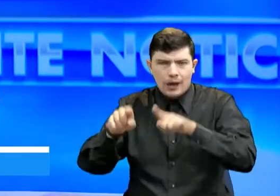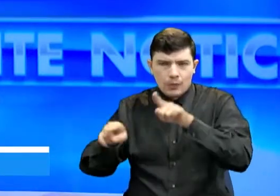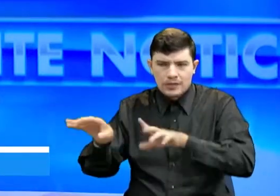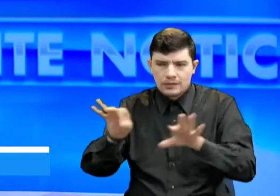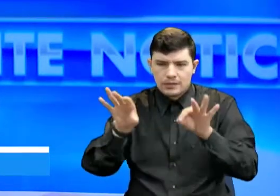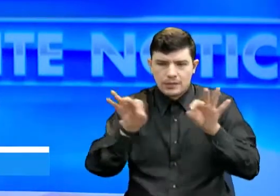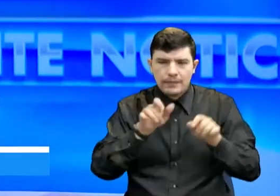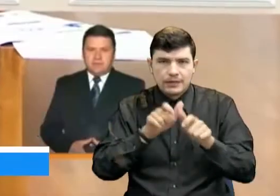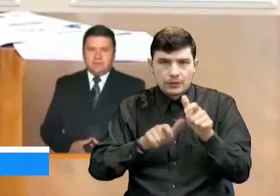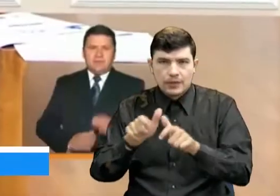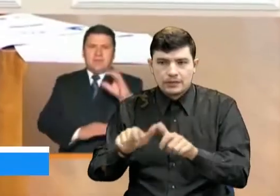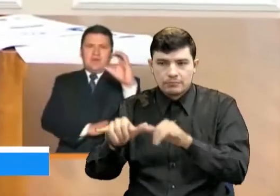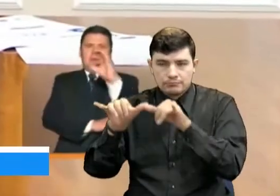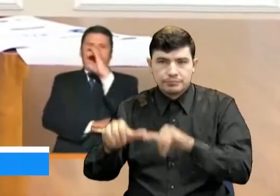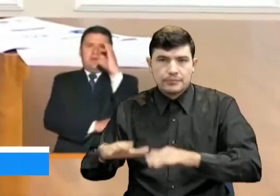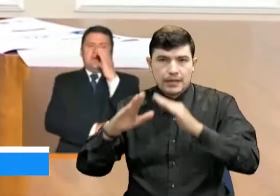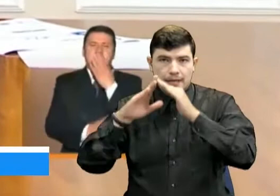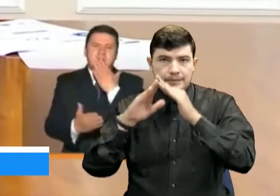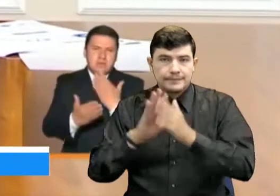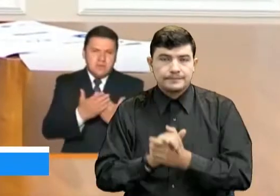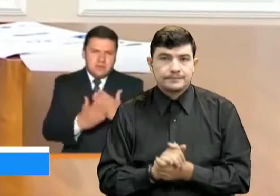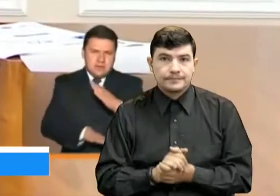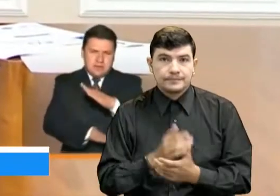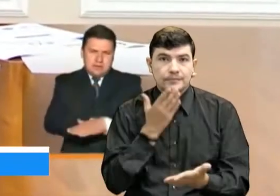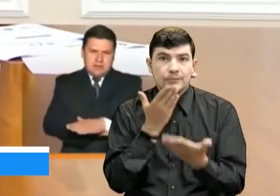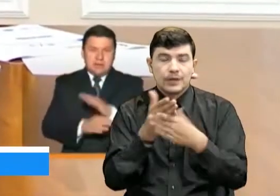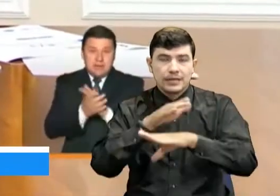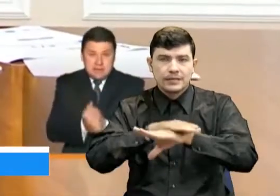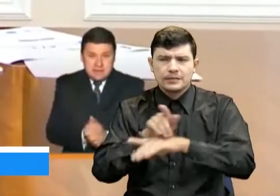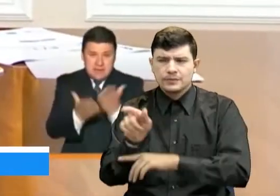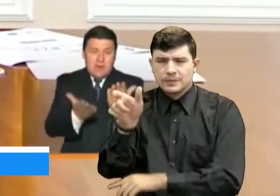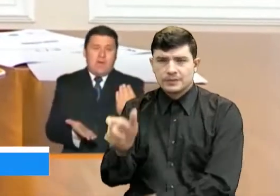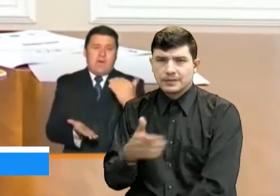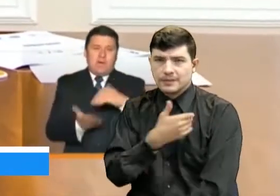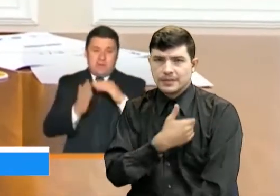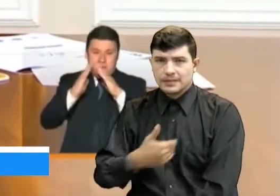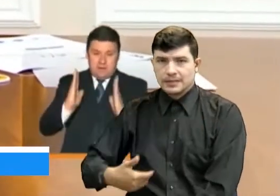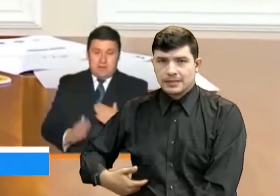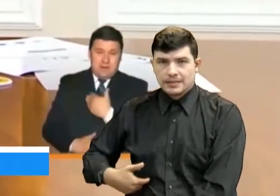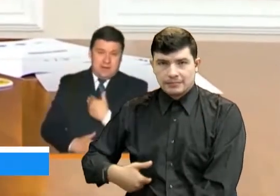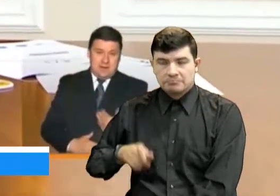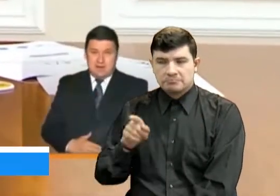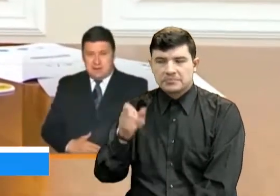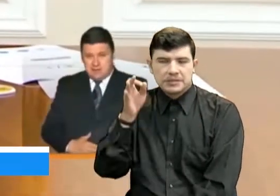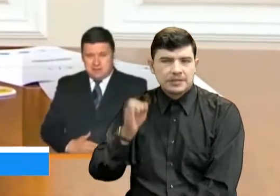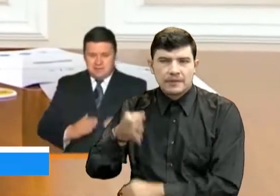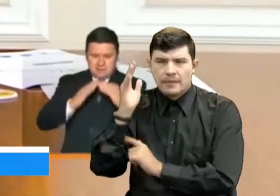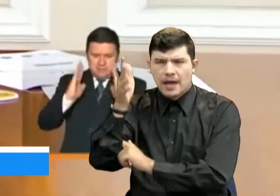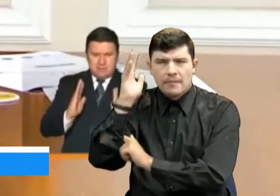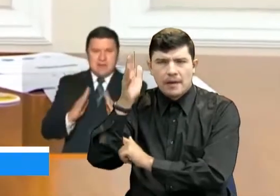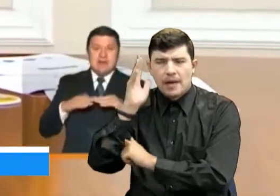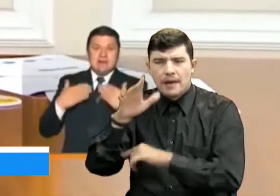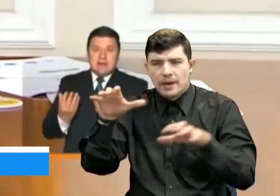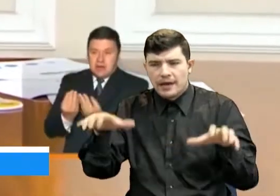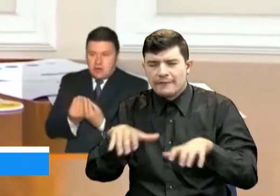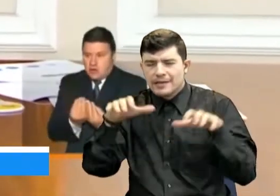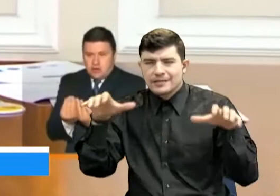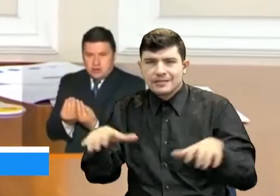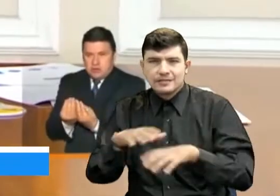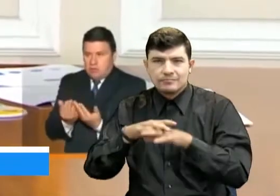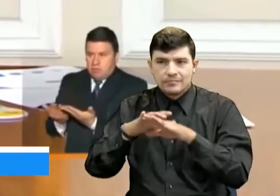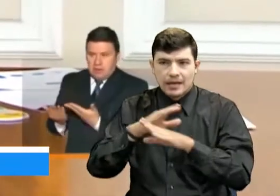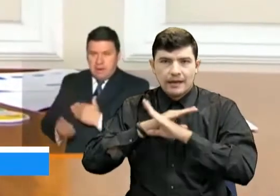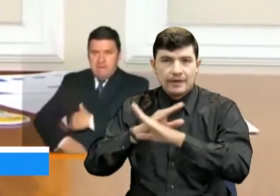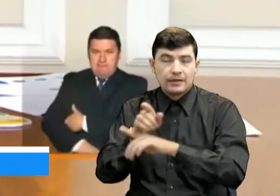horas. Colombianos, muy buenas tardes. El presidente de la República, a través de su habitual conferencia de prevención y acción, anunció que se